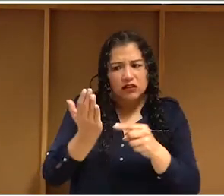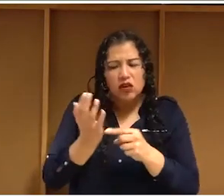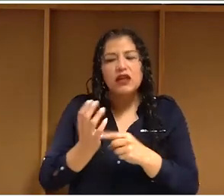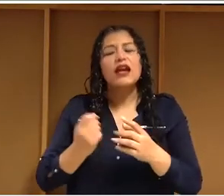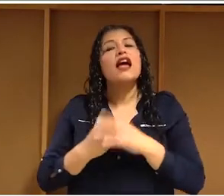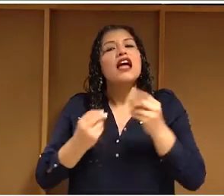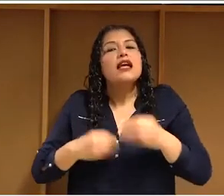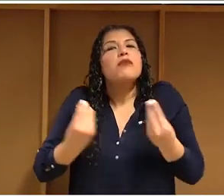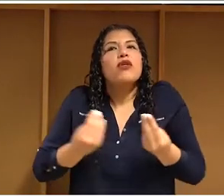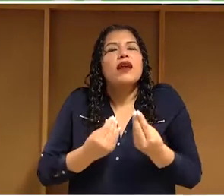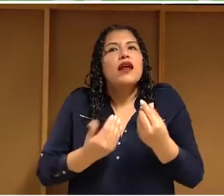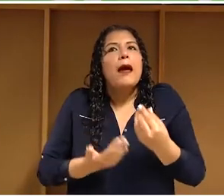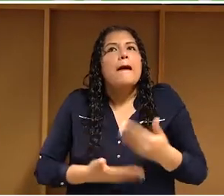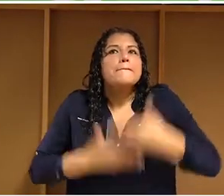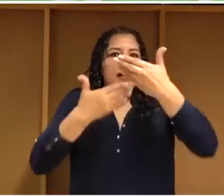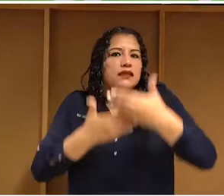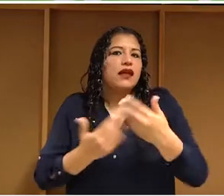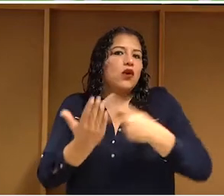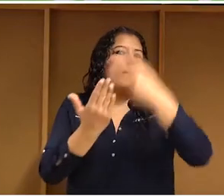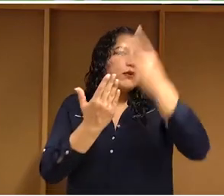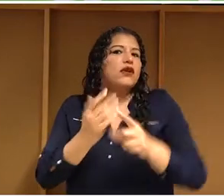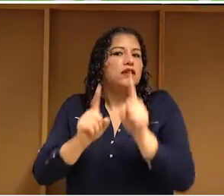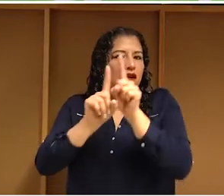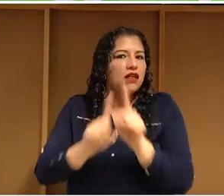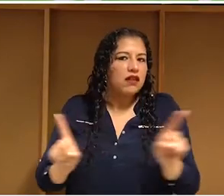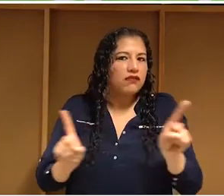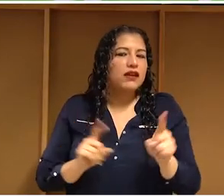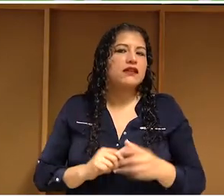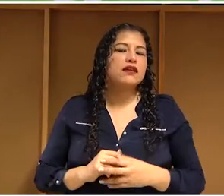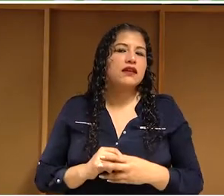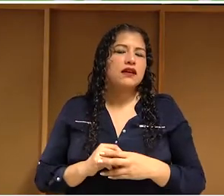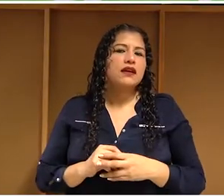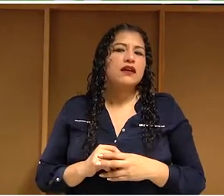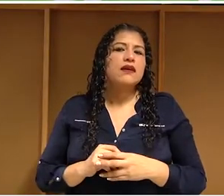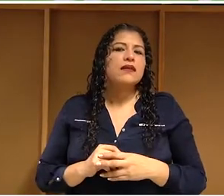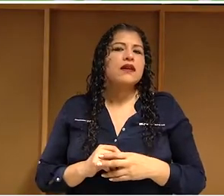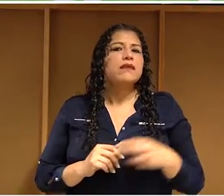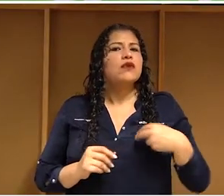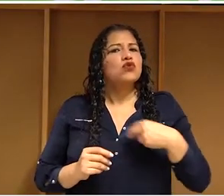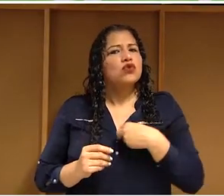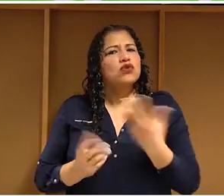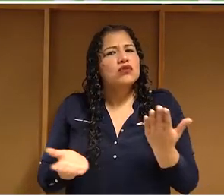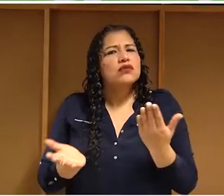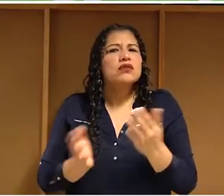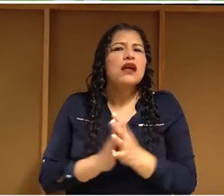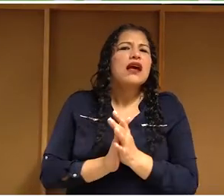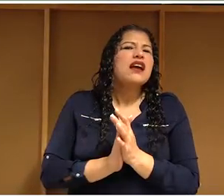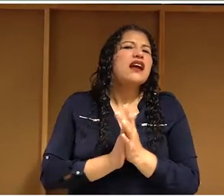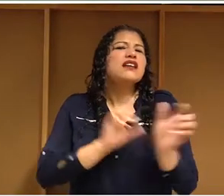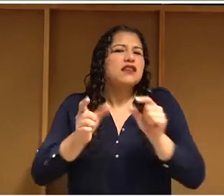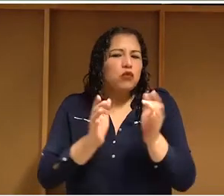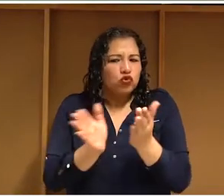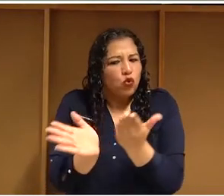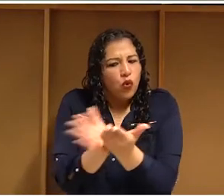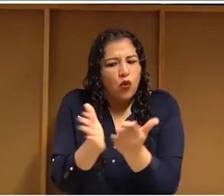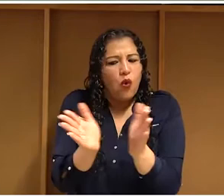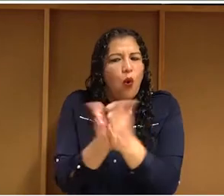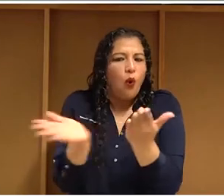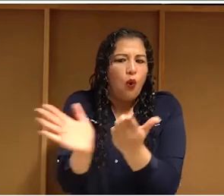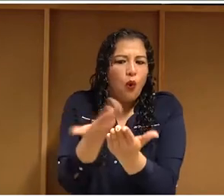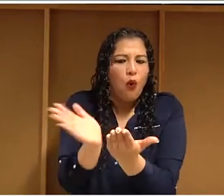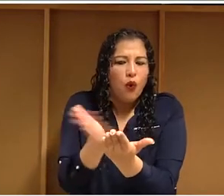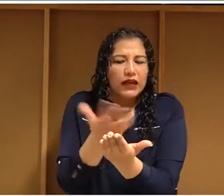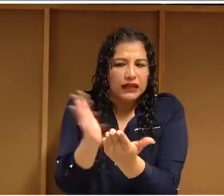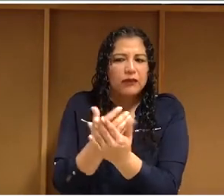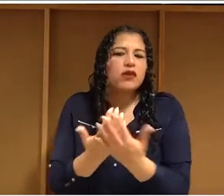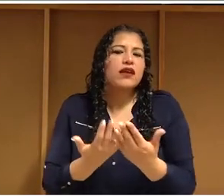publicación, esto es una página web, pero también es una publicación, lo hicimos a modo de libro de actividades para niños, como el que nos daban en el